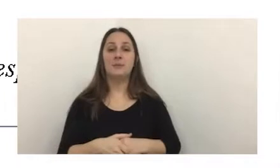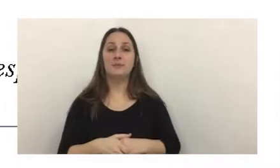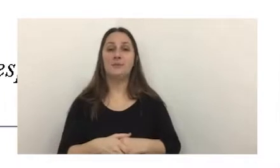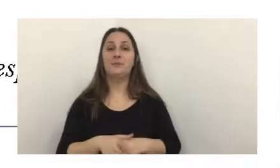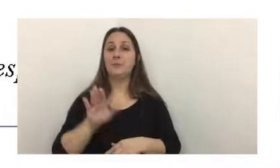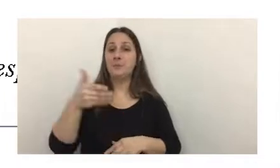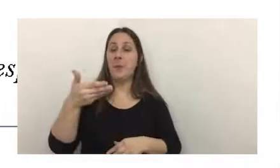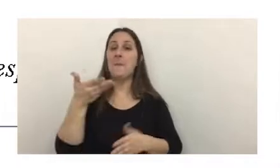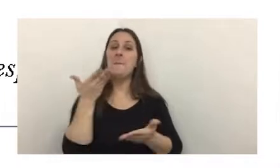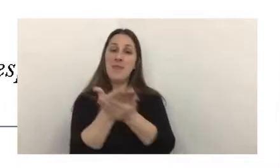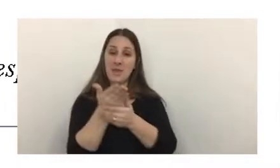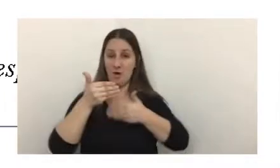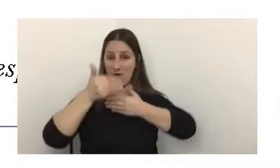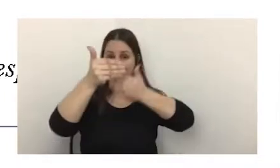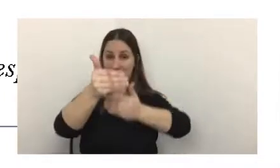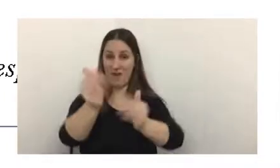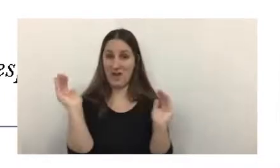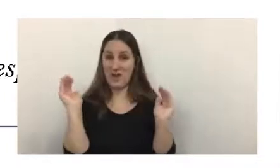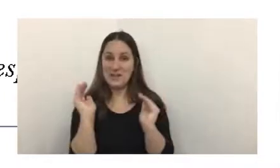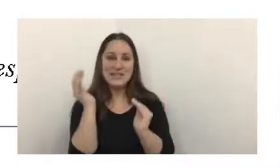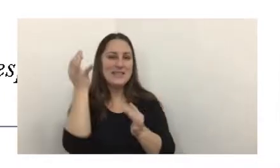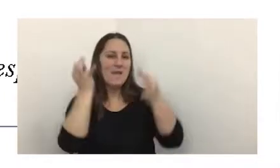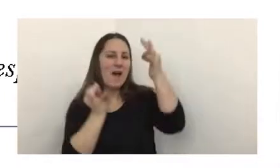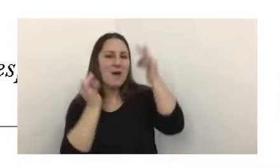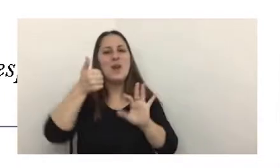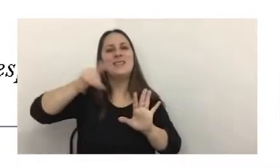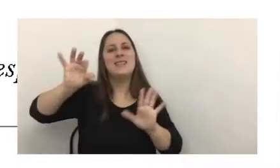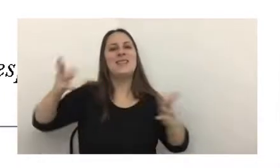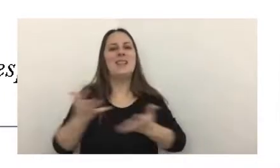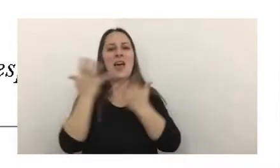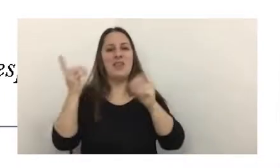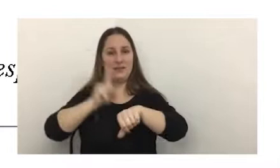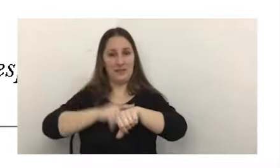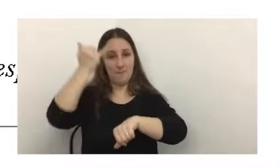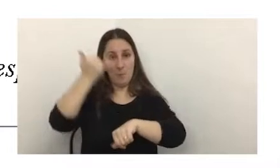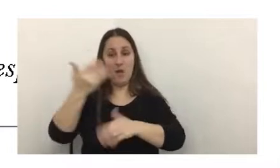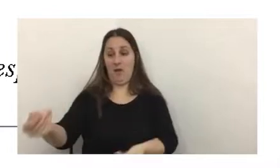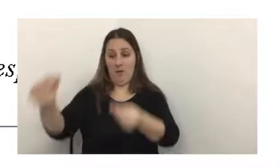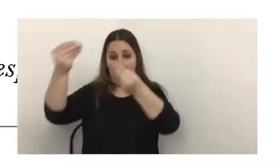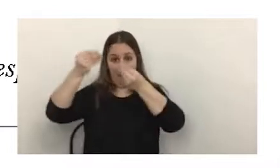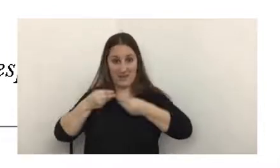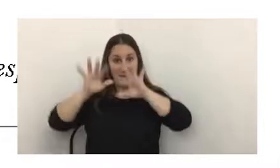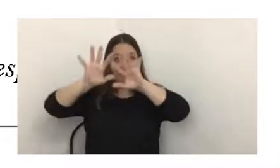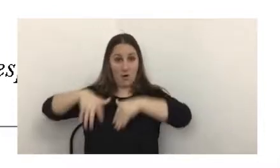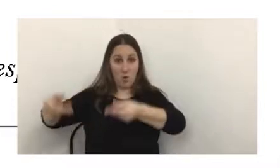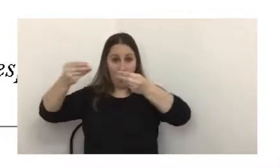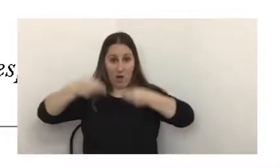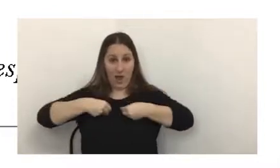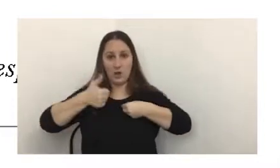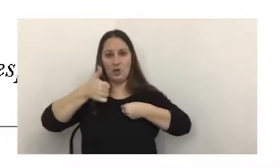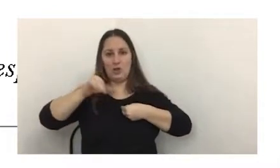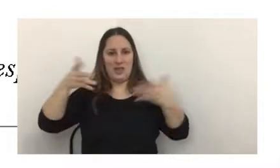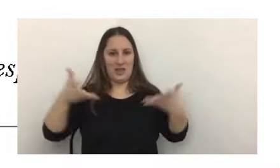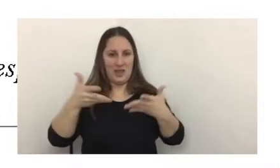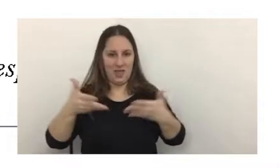solicitud de reducción va a ser evaluada dentro de los 60 días de presentado el formulario, el requerimiento